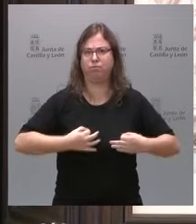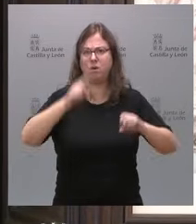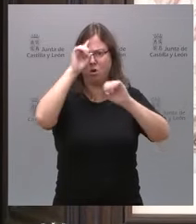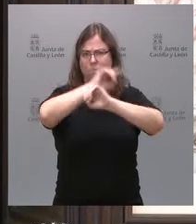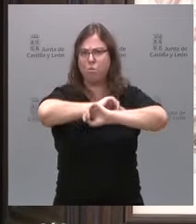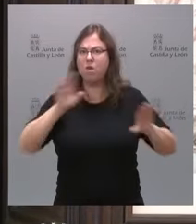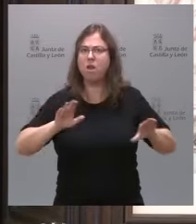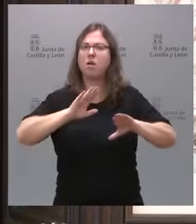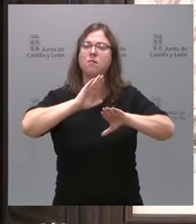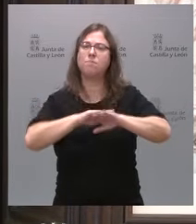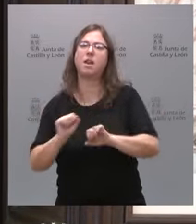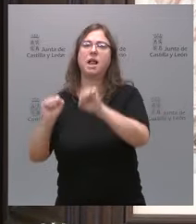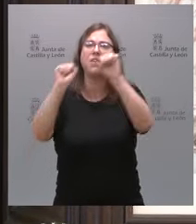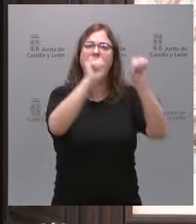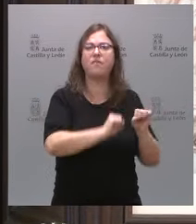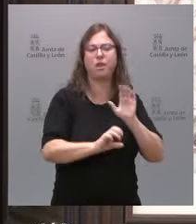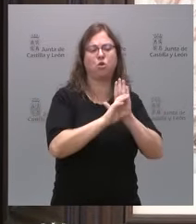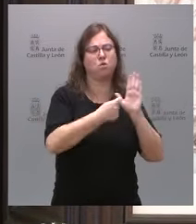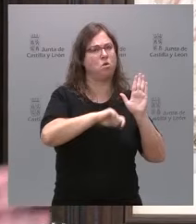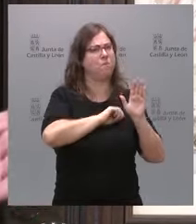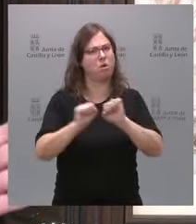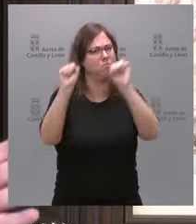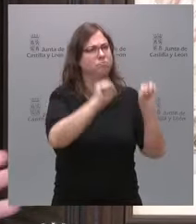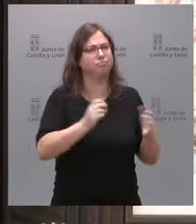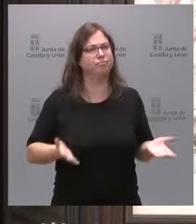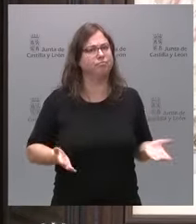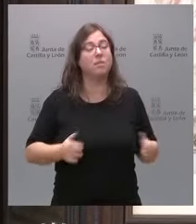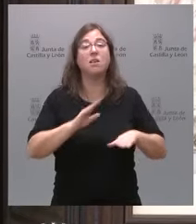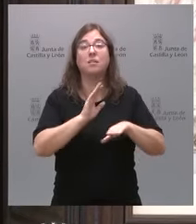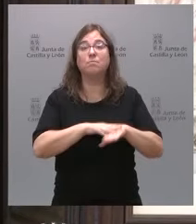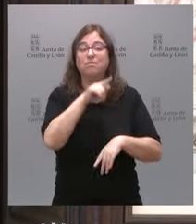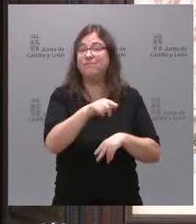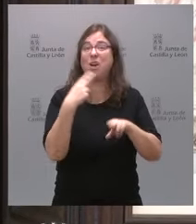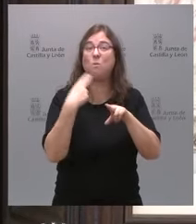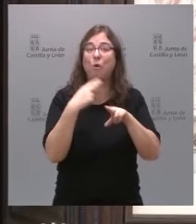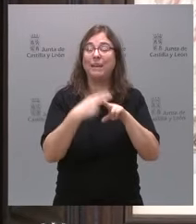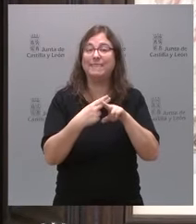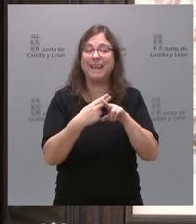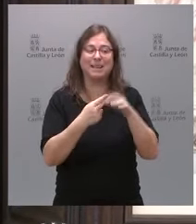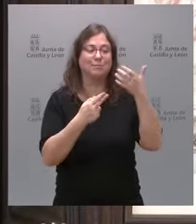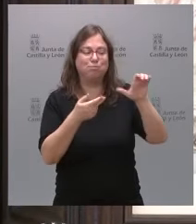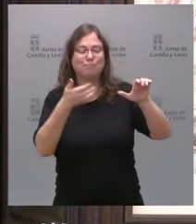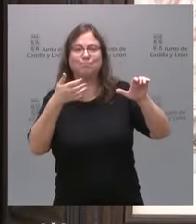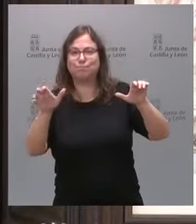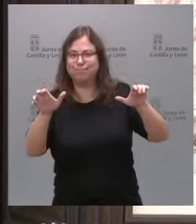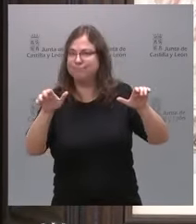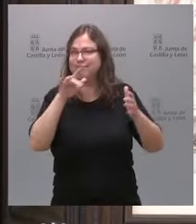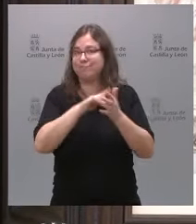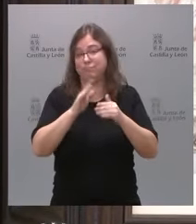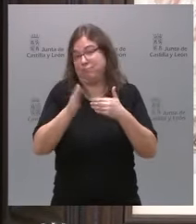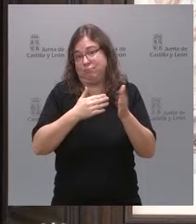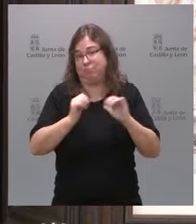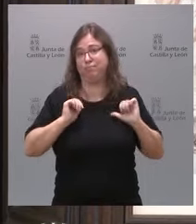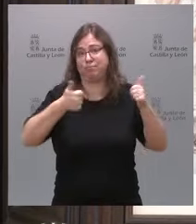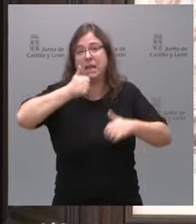contundentes en la defensa de la Constitución española. Pues bien, en esta política de frentes que ha iniciado Sánchez,